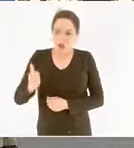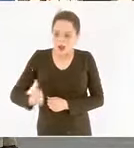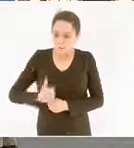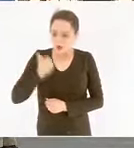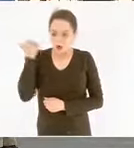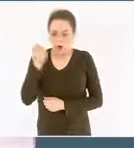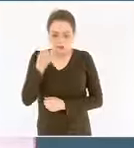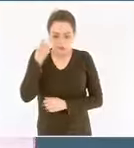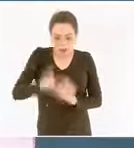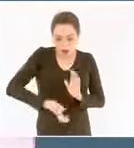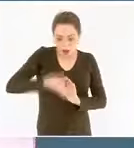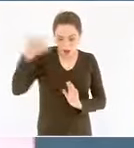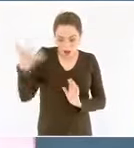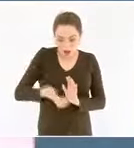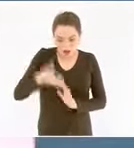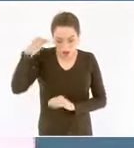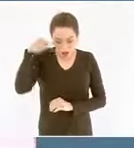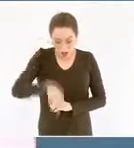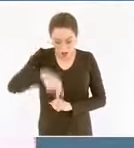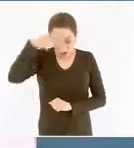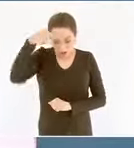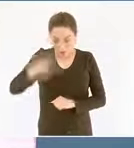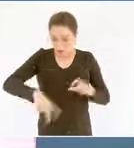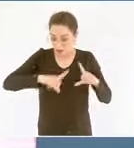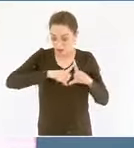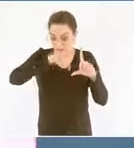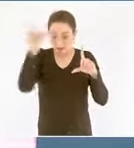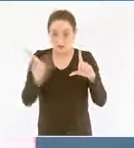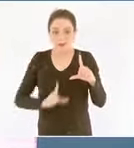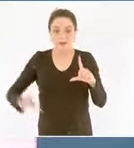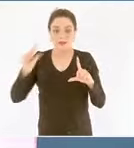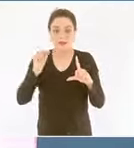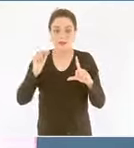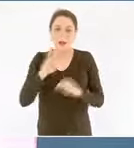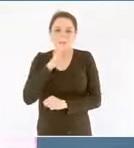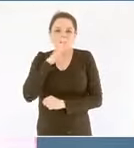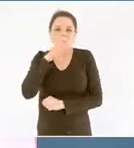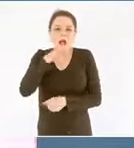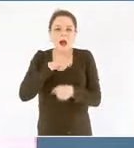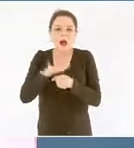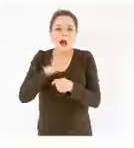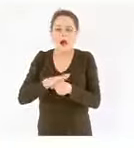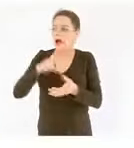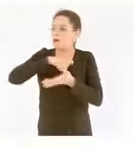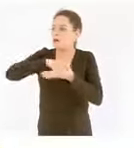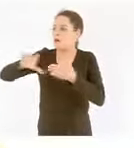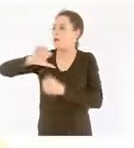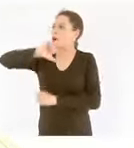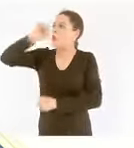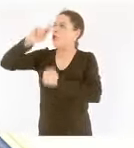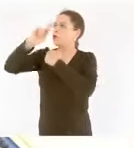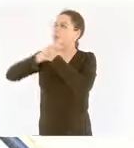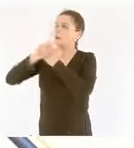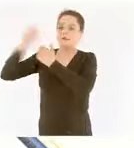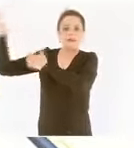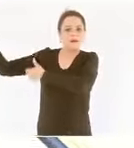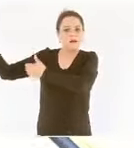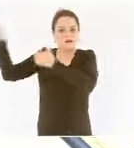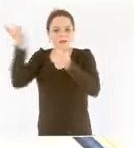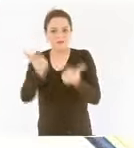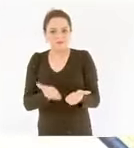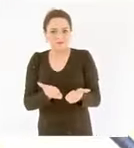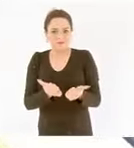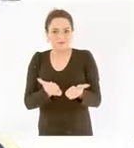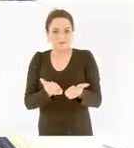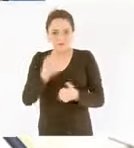yacimientos nacionales y por comprarlo en el extranjero todo ello para alimentar